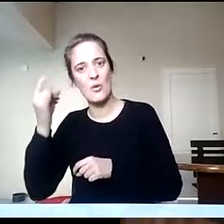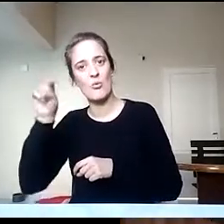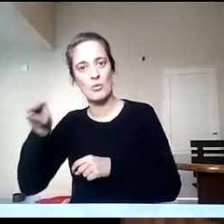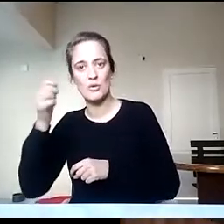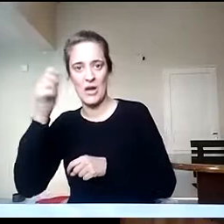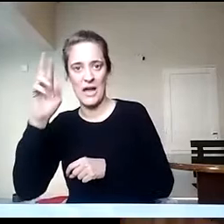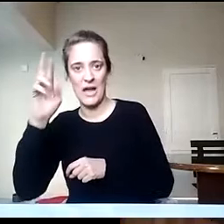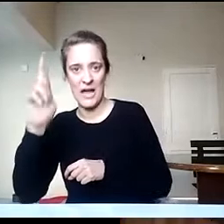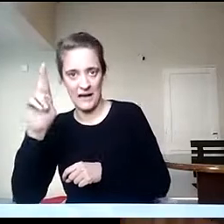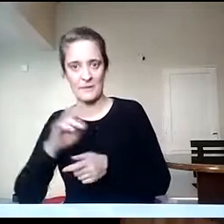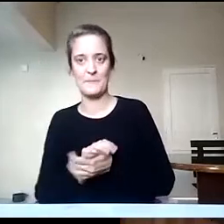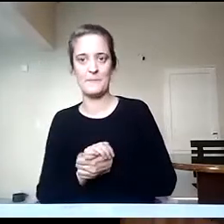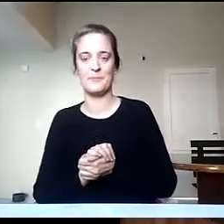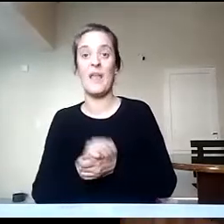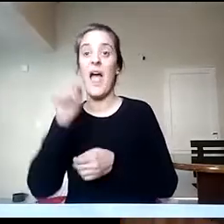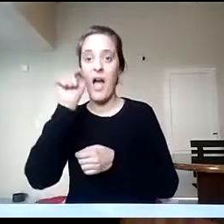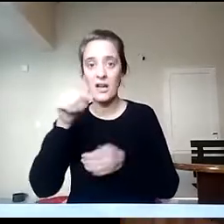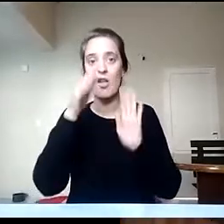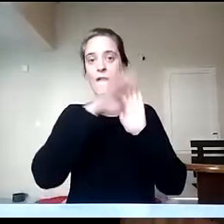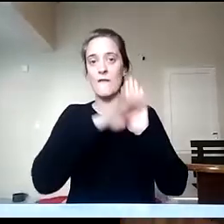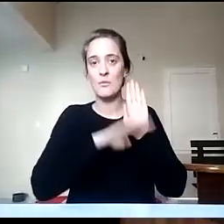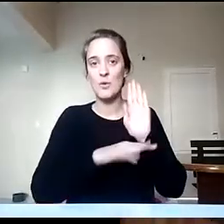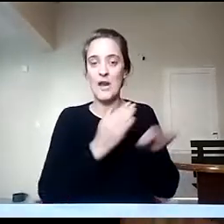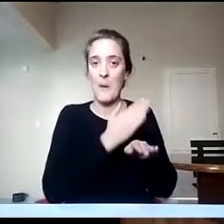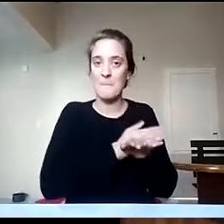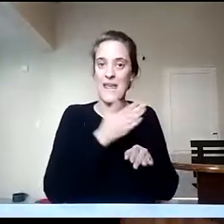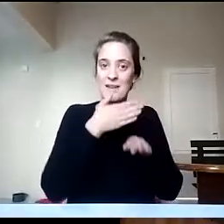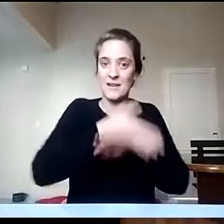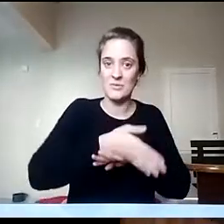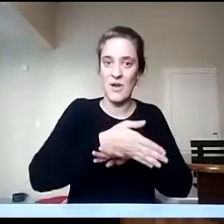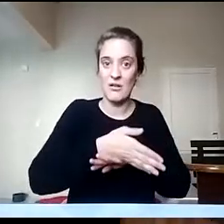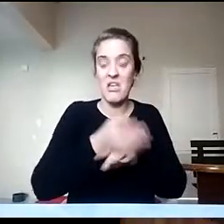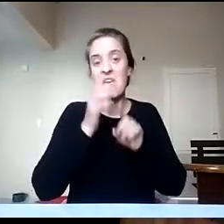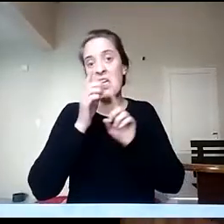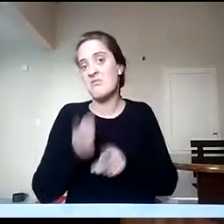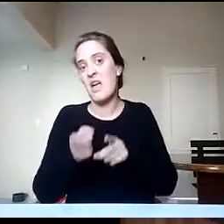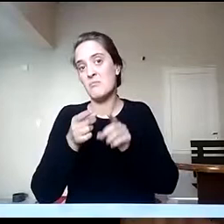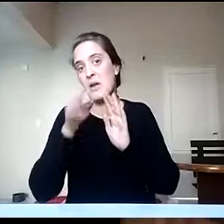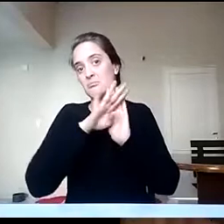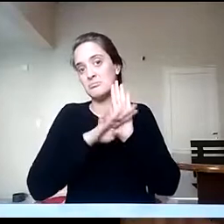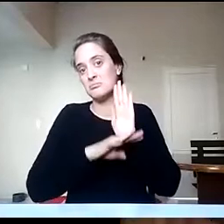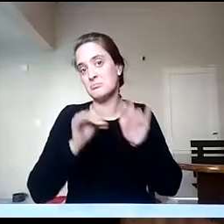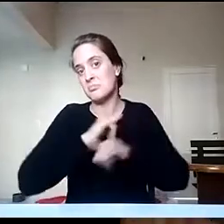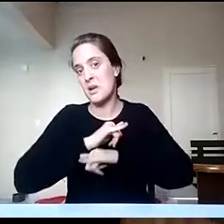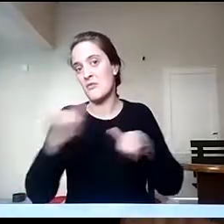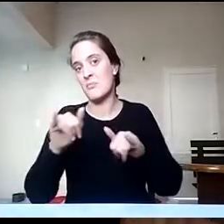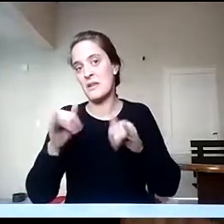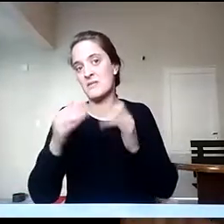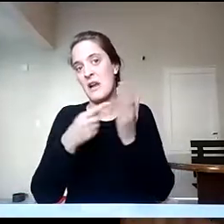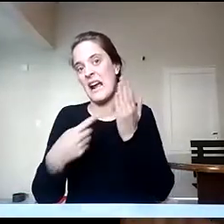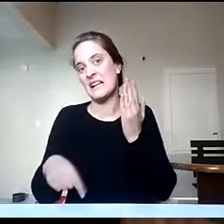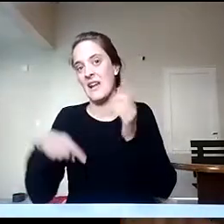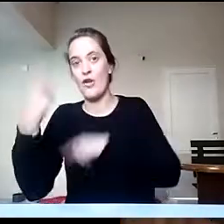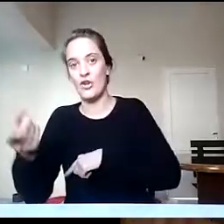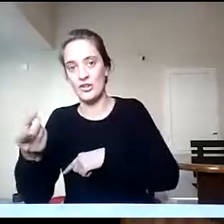preinscripción y también la información para otras carreras de formación docente, ya sea de nivel inicial, nivel